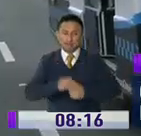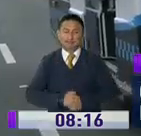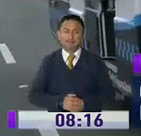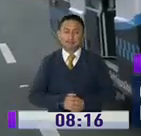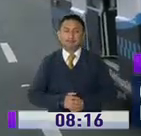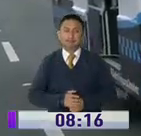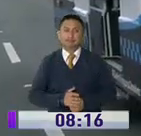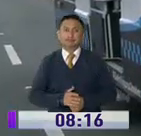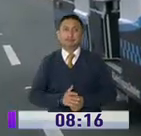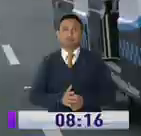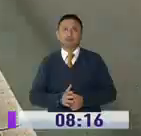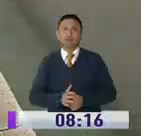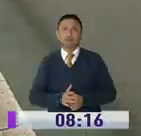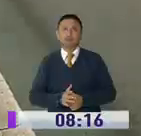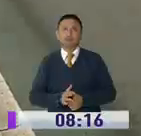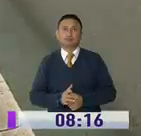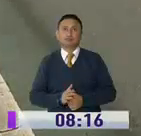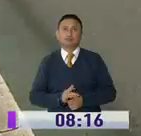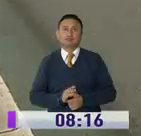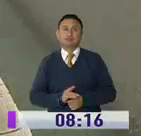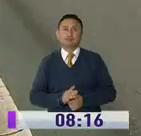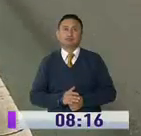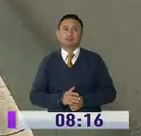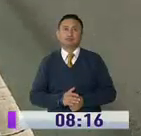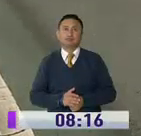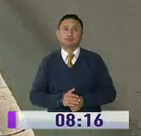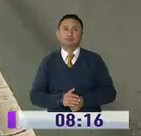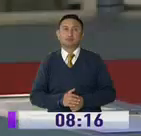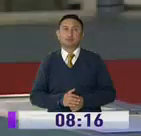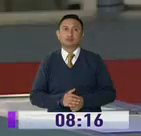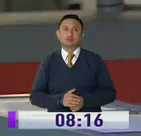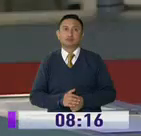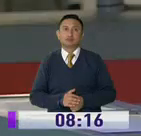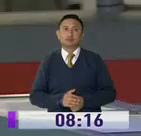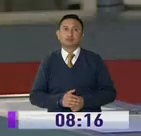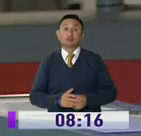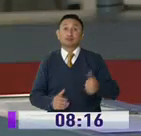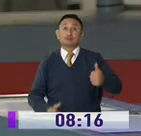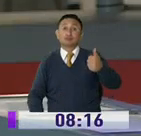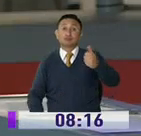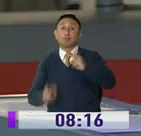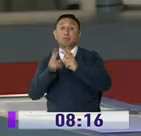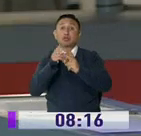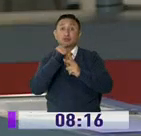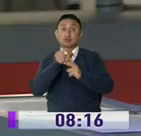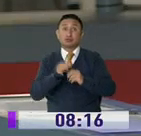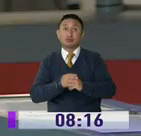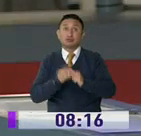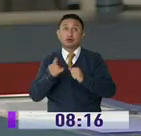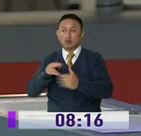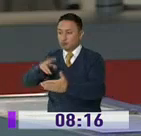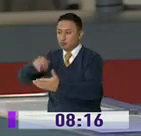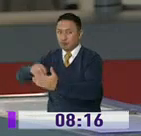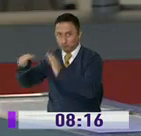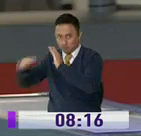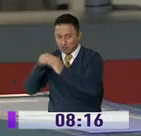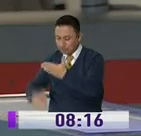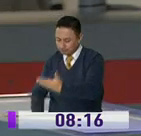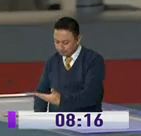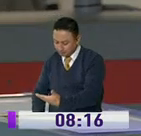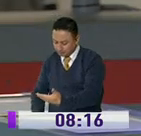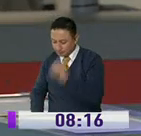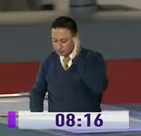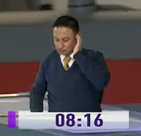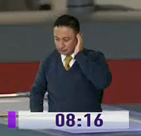informó Priscila Cadena. Qué válido lo que me dice un vecino que estaba leyendo lo que nos mandan. ¿De